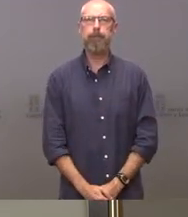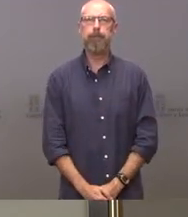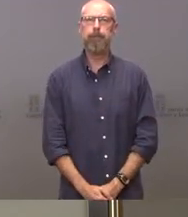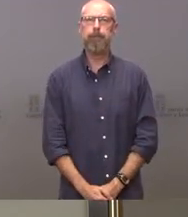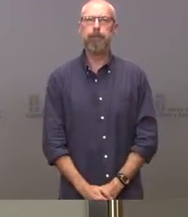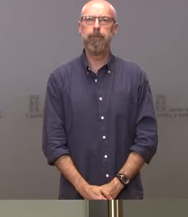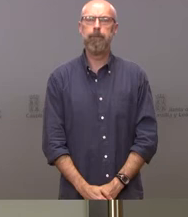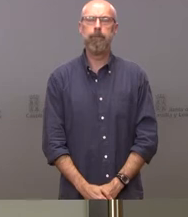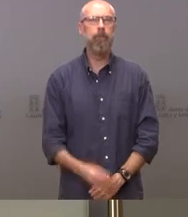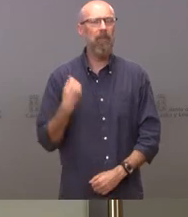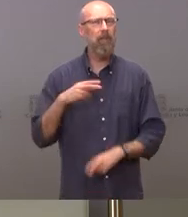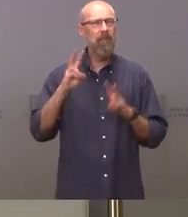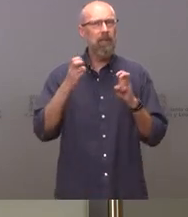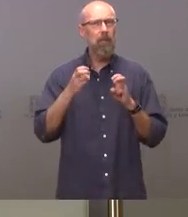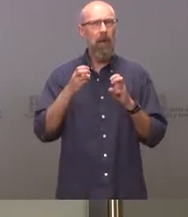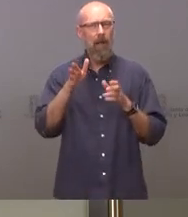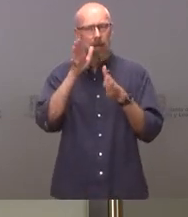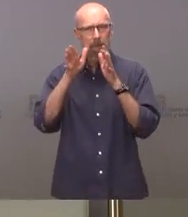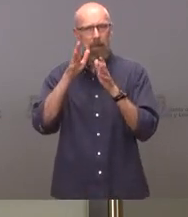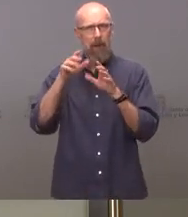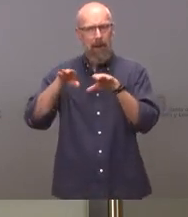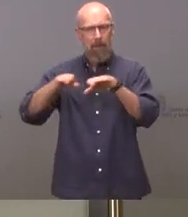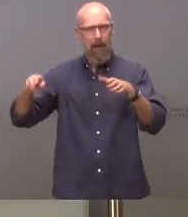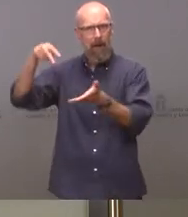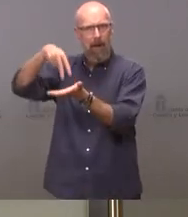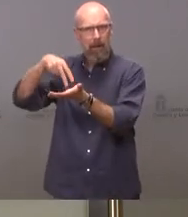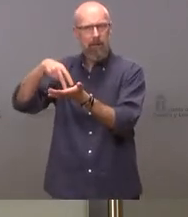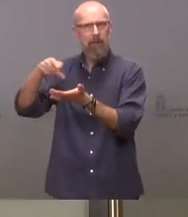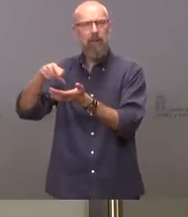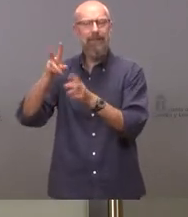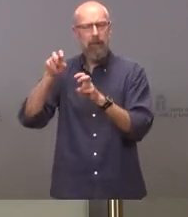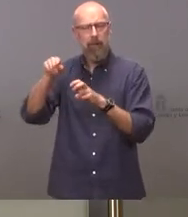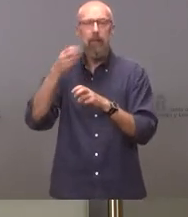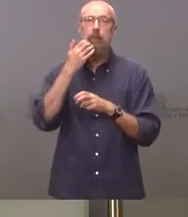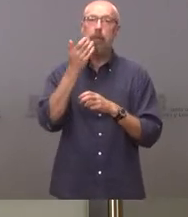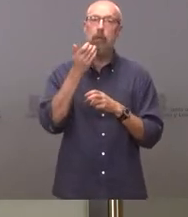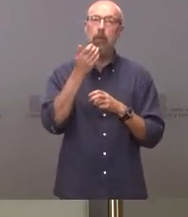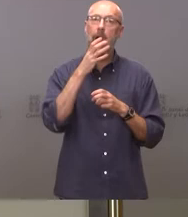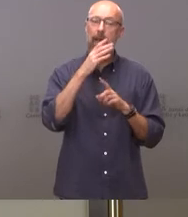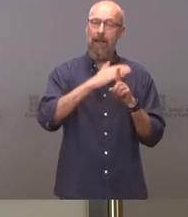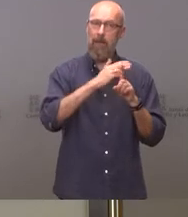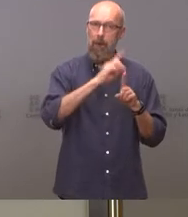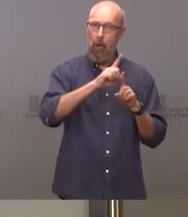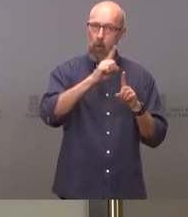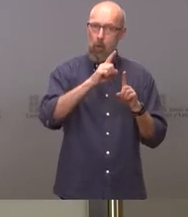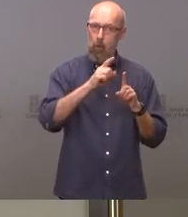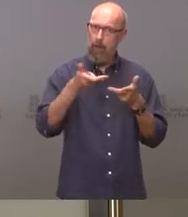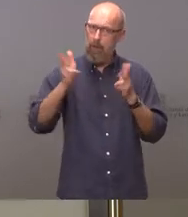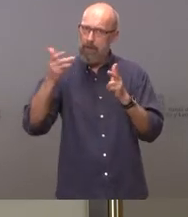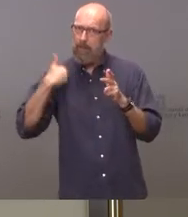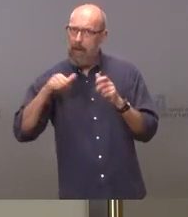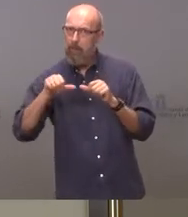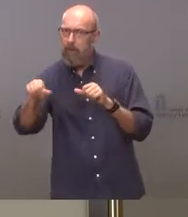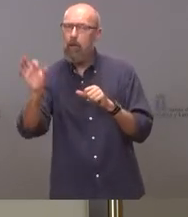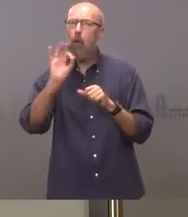Al consumo en barra, no sé cómo ha modificado las restricciones, no sé si se permitirá en el nivel 1 o si seguirá suspendida hasta que se